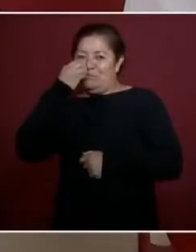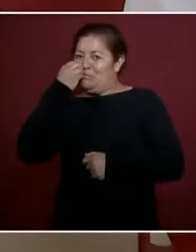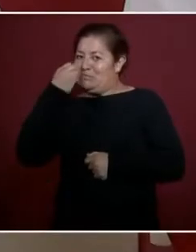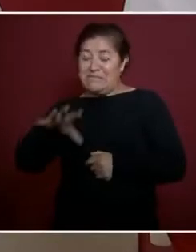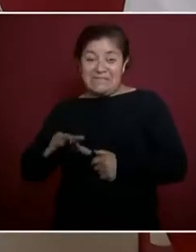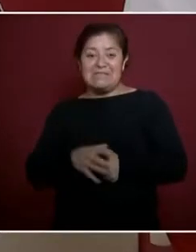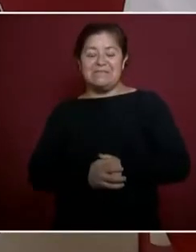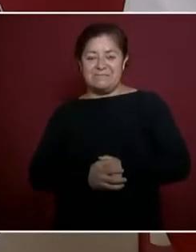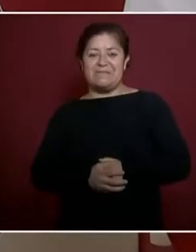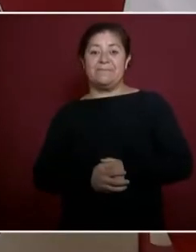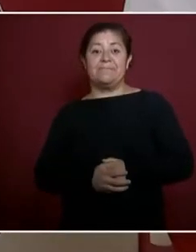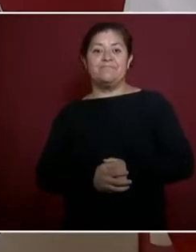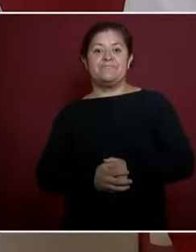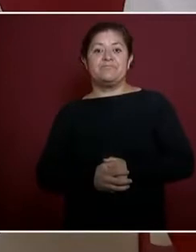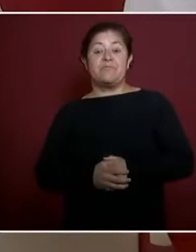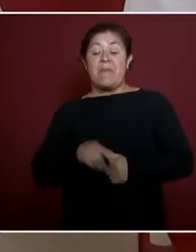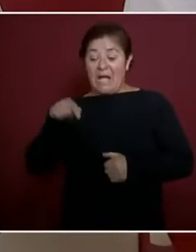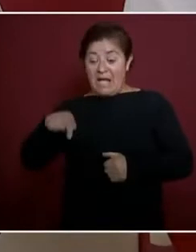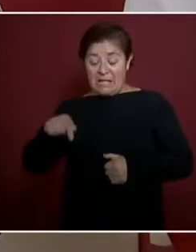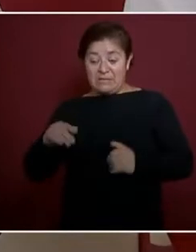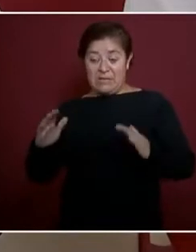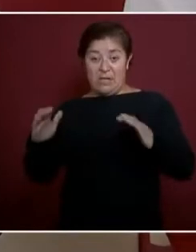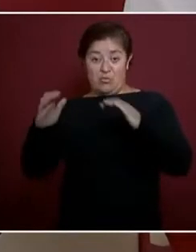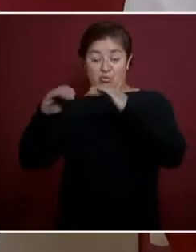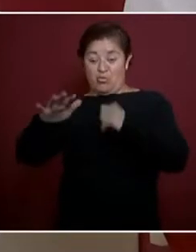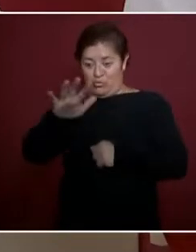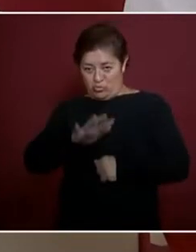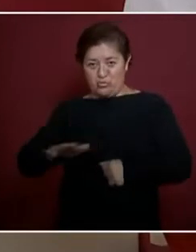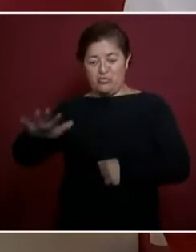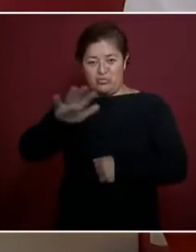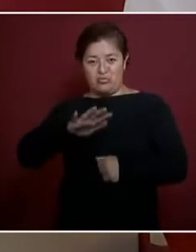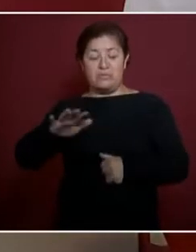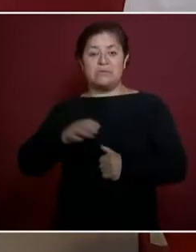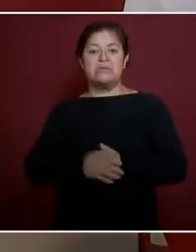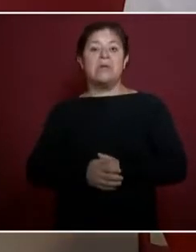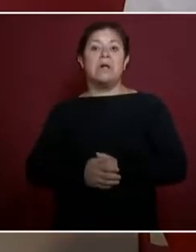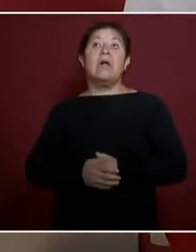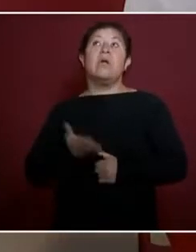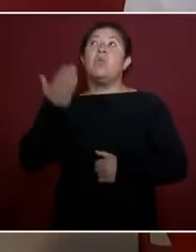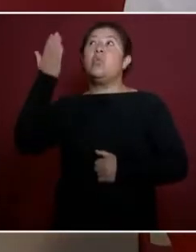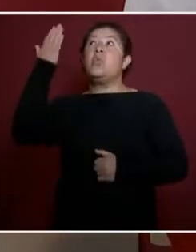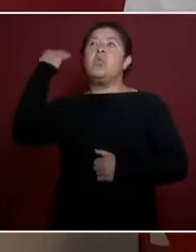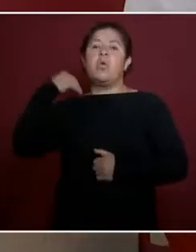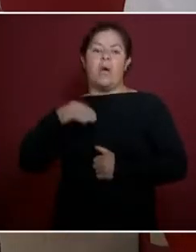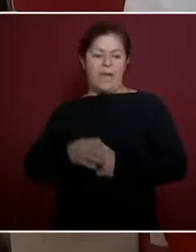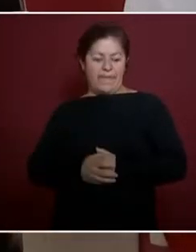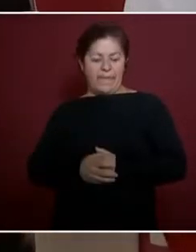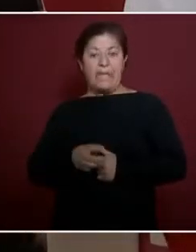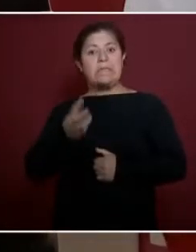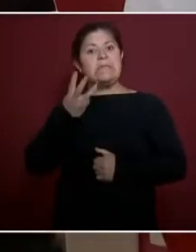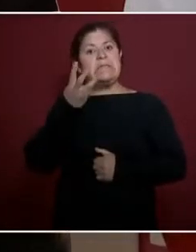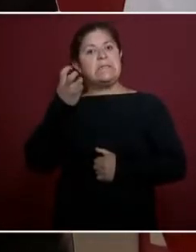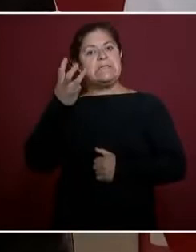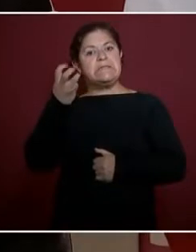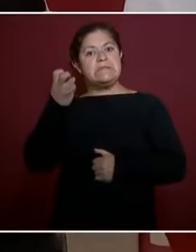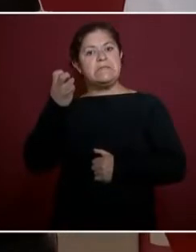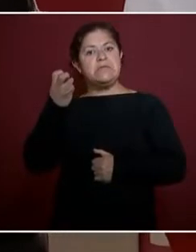cuándo es esa zona arqueológica? Es del año 300